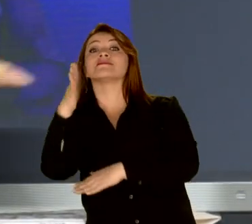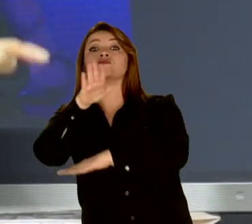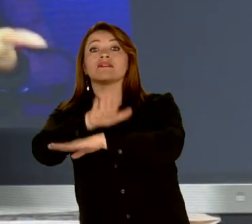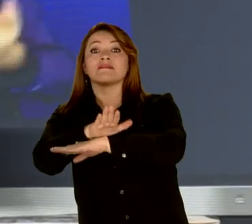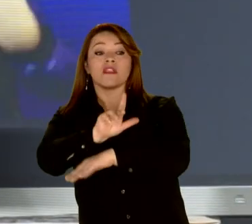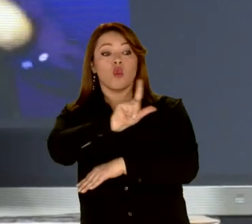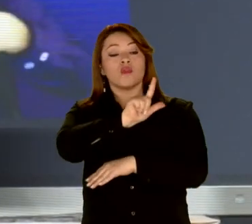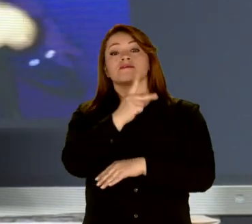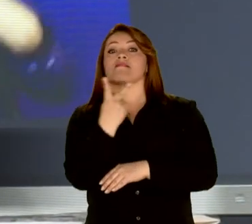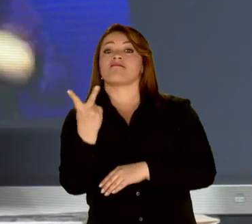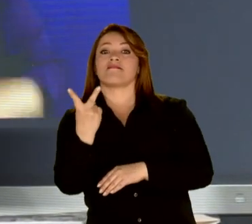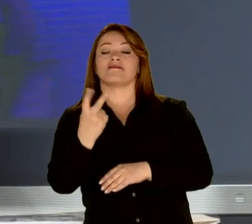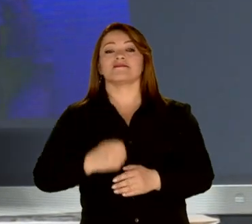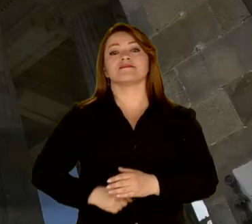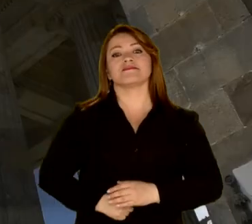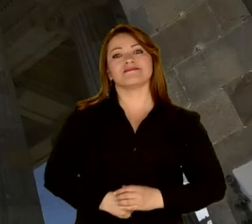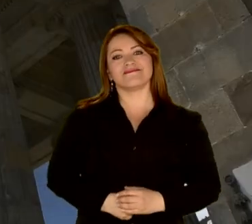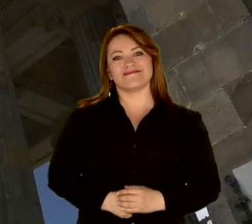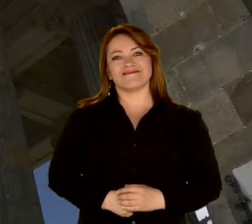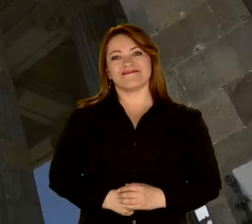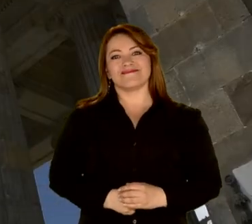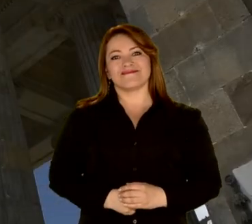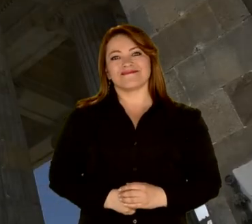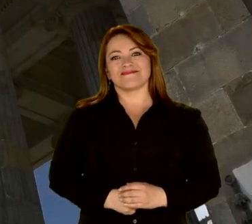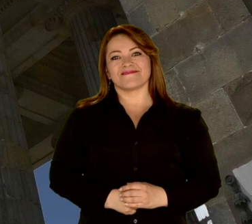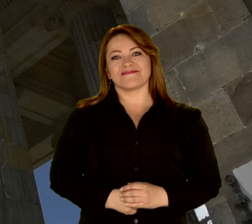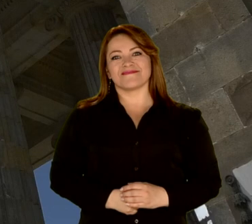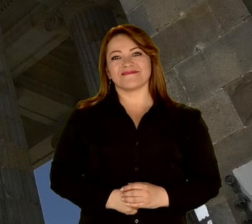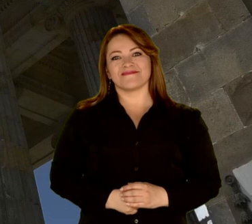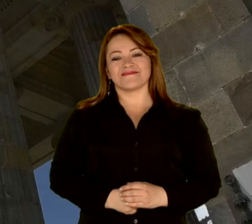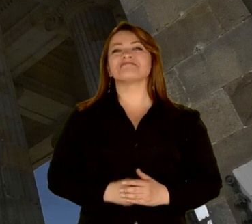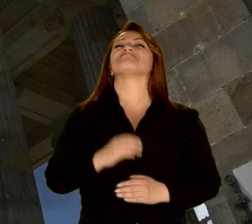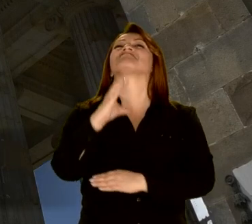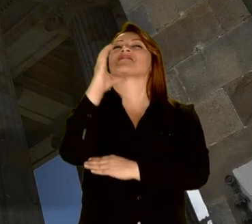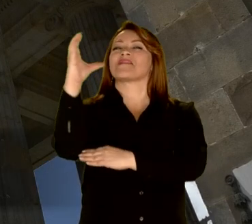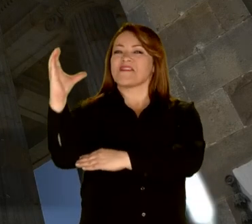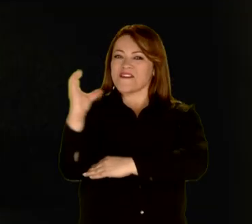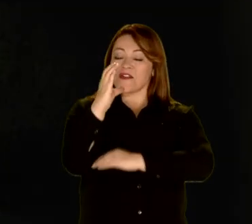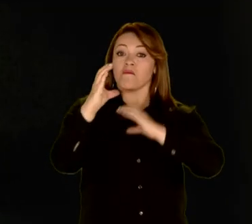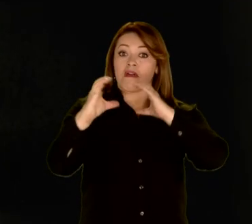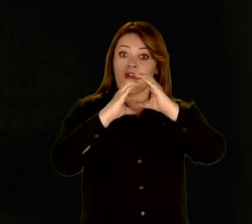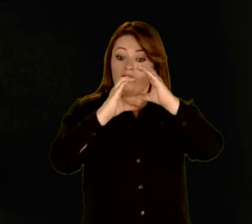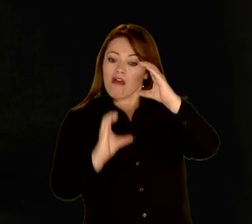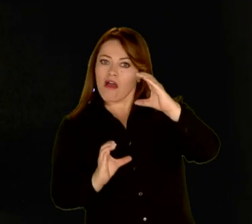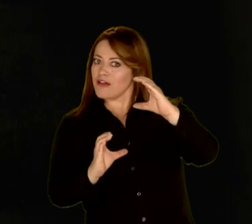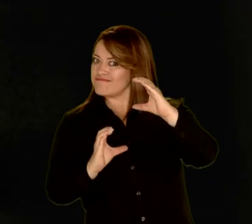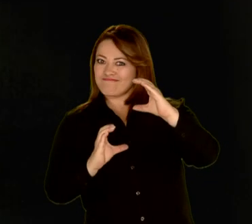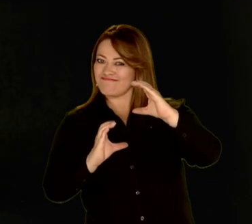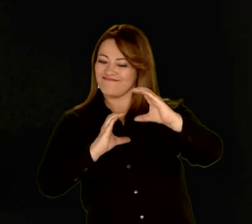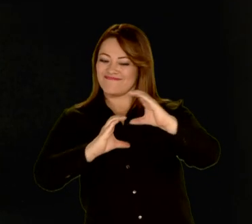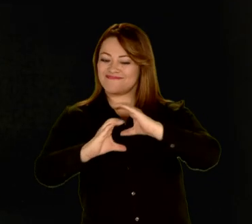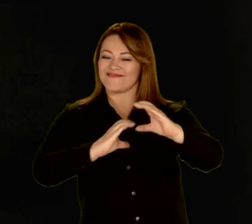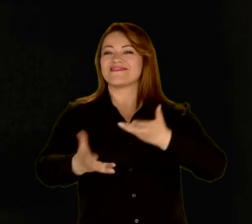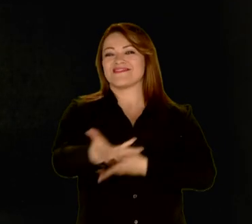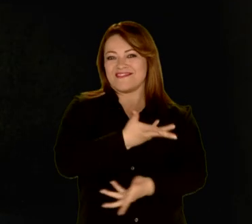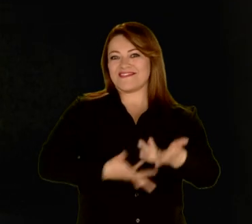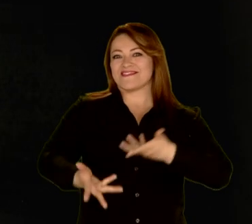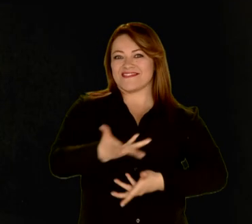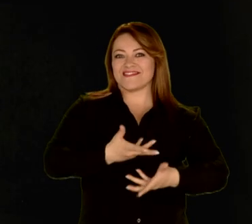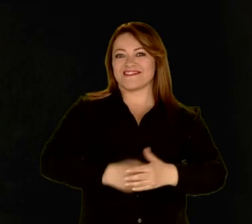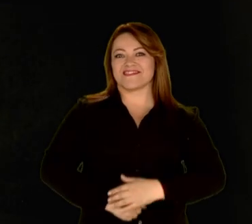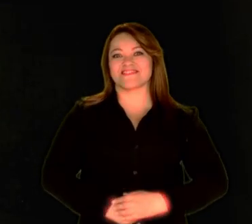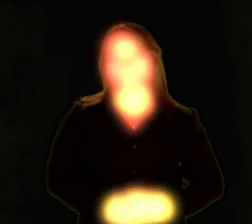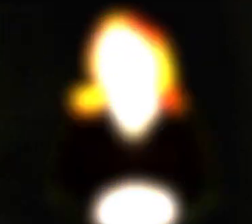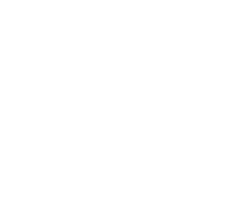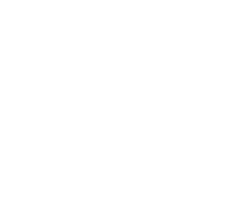a 5 de la tarde de lunes a viernes. Aquí estamos construyendo un país sin barreras de comunicación.